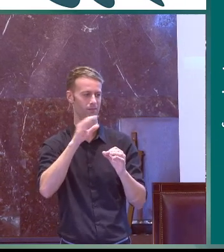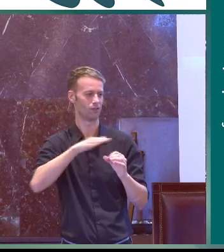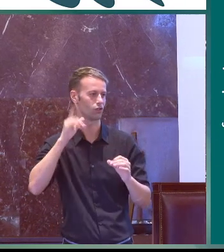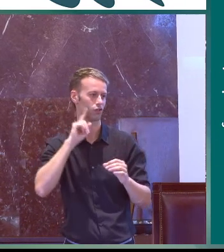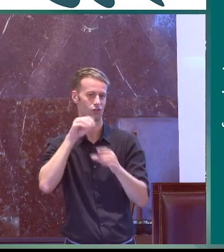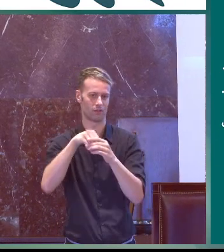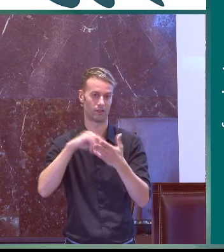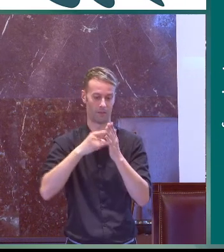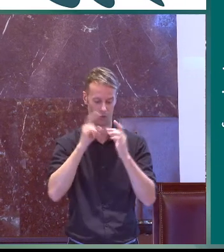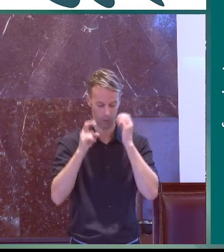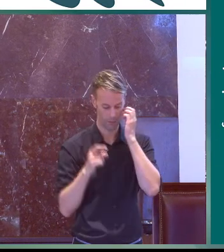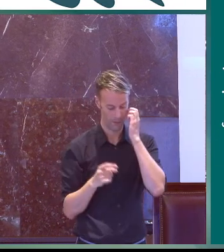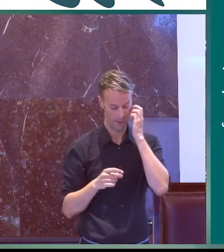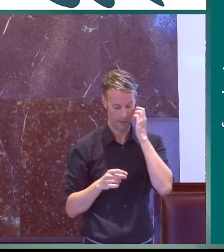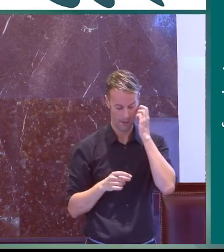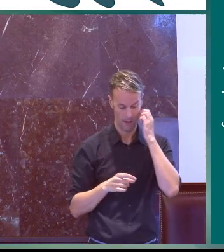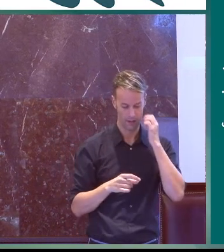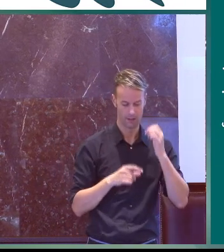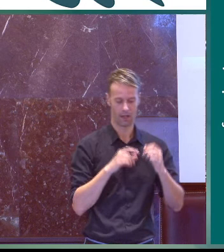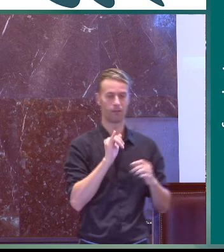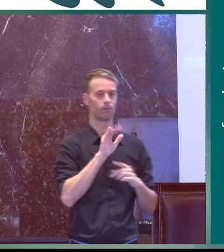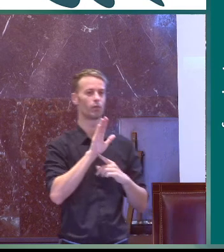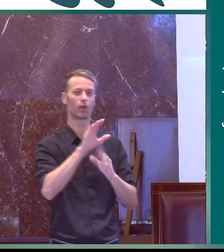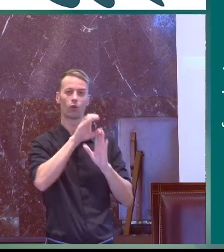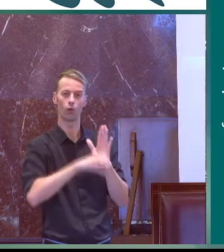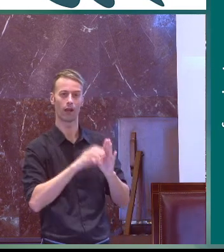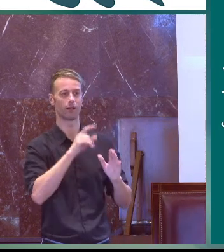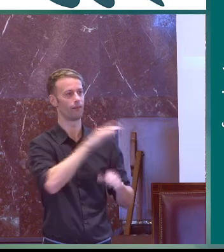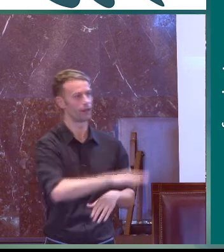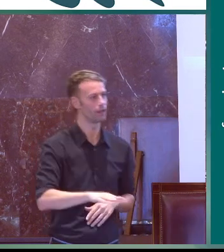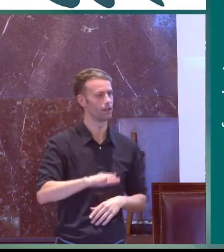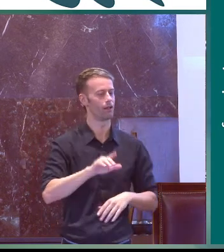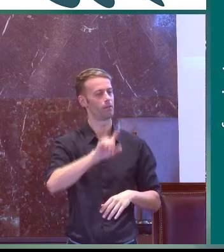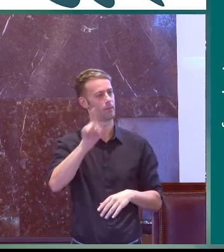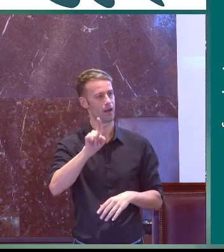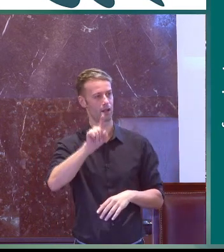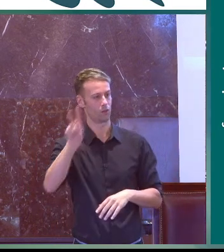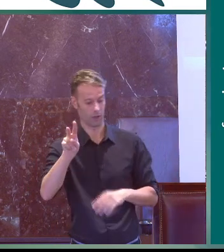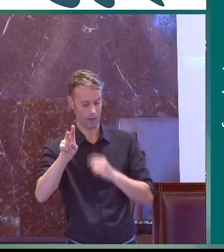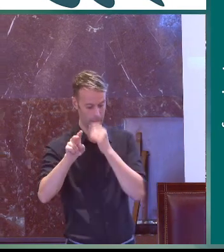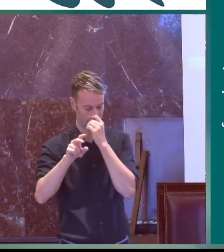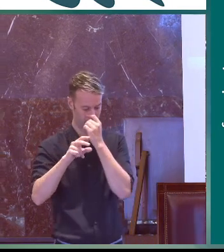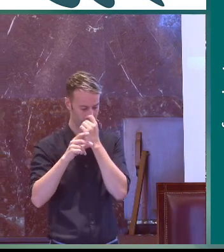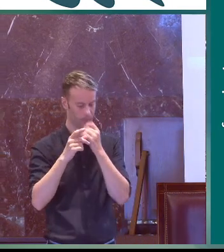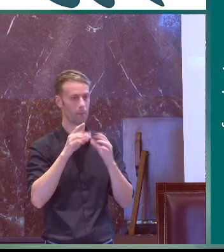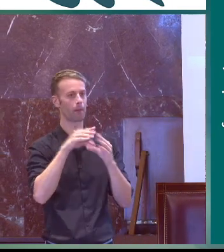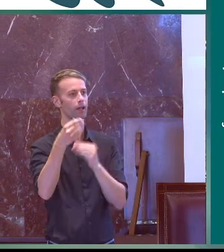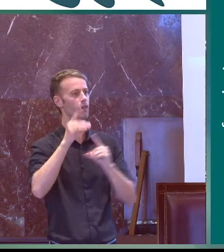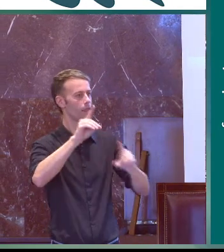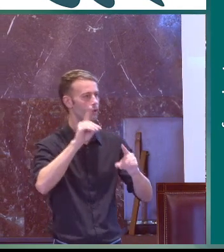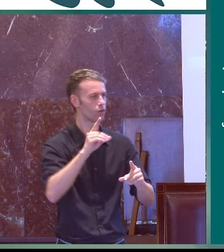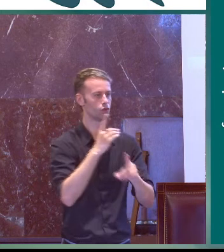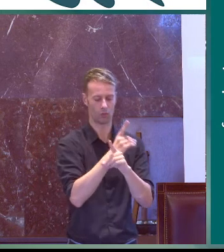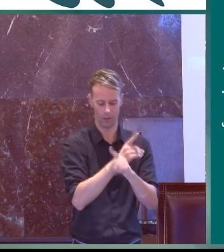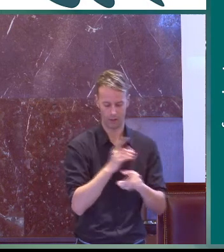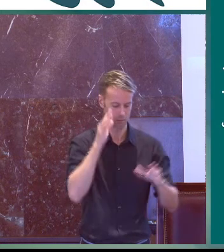una propuesta curricular para la atención a los alumnos sordos en el sistema educativo nos centramos mucho en primaria en